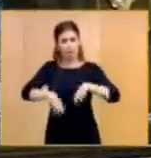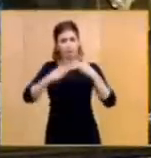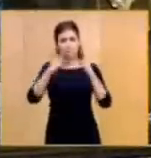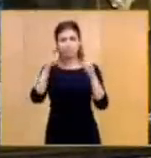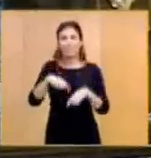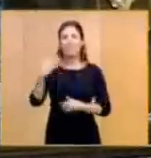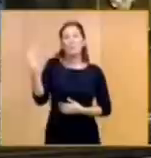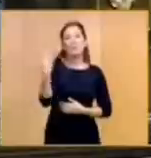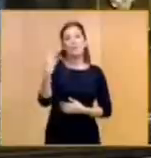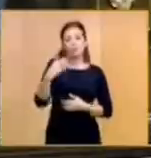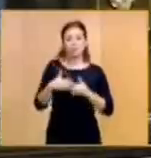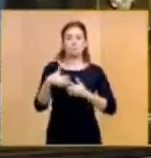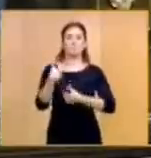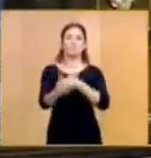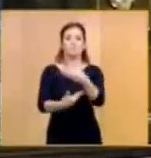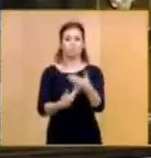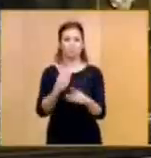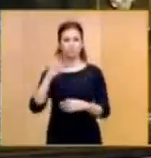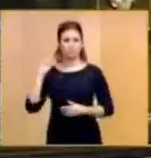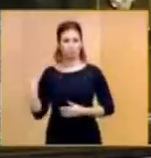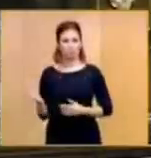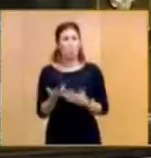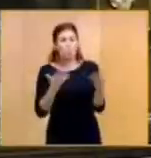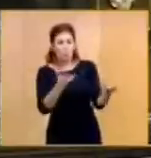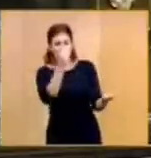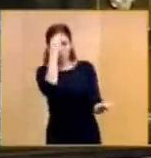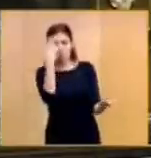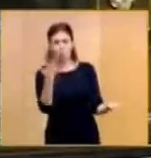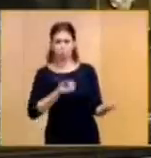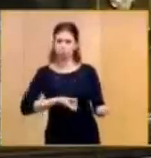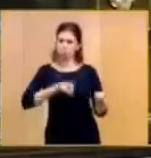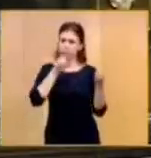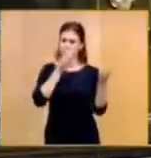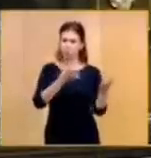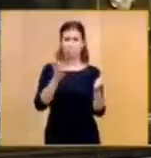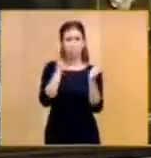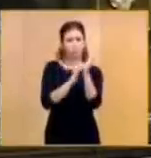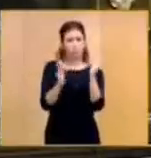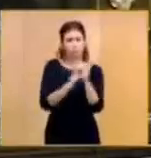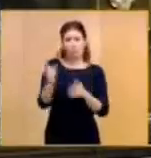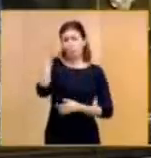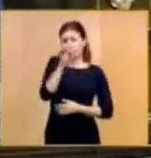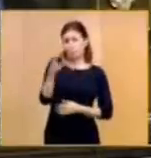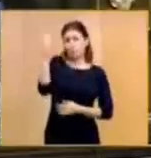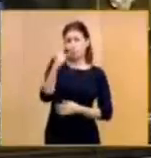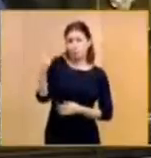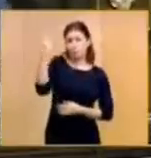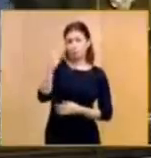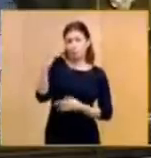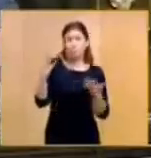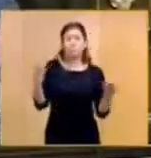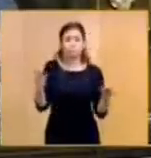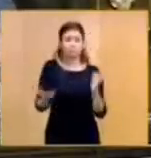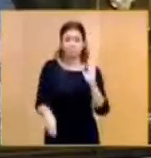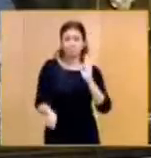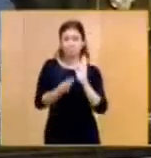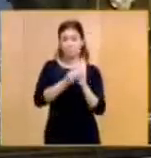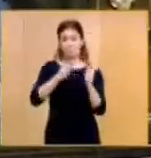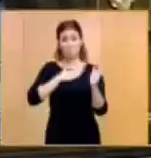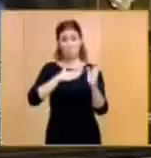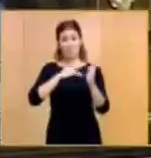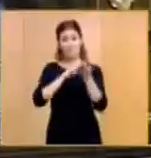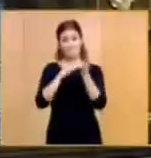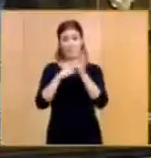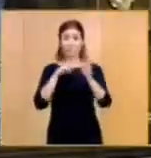que debieran estar en marcha. ¿Cuáles son? Las hemos explicado muchas veces. Figuran en nuestro plan